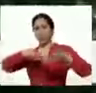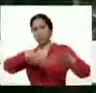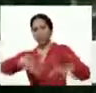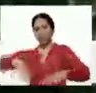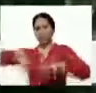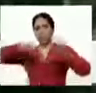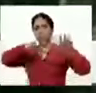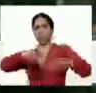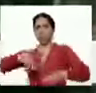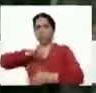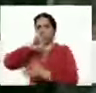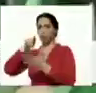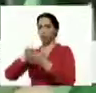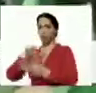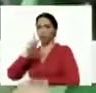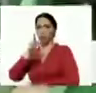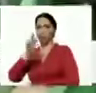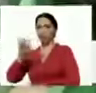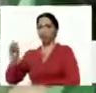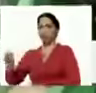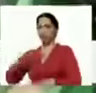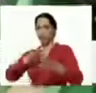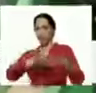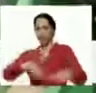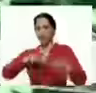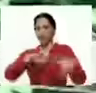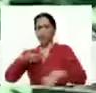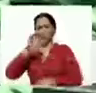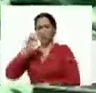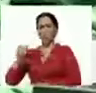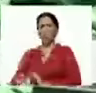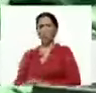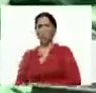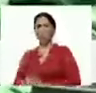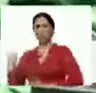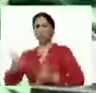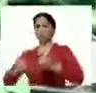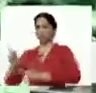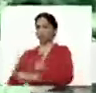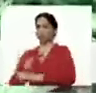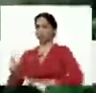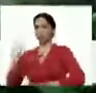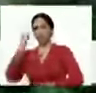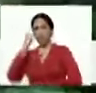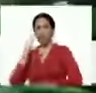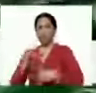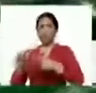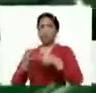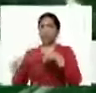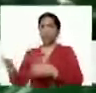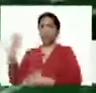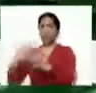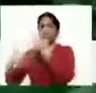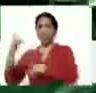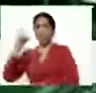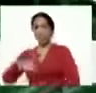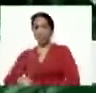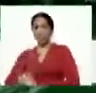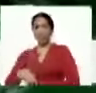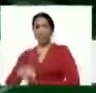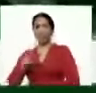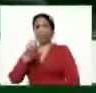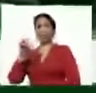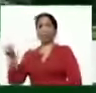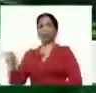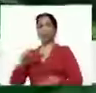complementan a los 200 tractores de 50 caballos que llegaron en días semanas pasadas y también a los 100 tractores